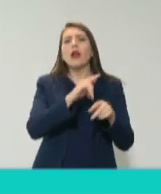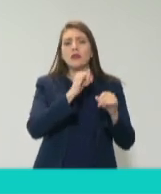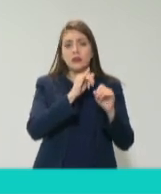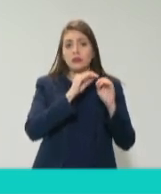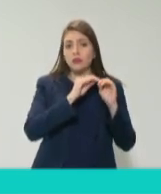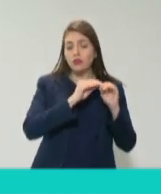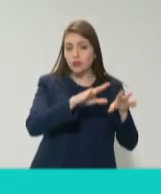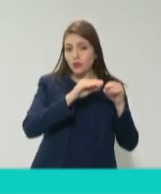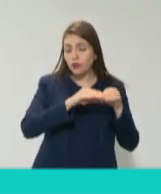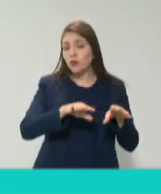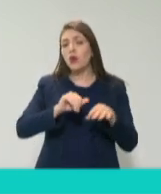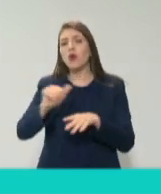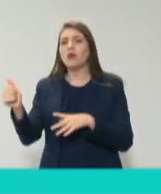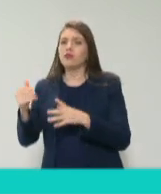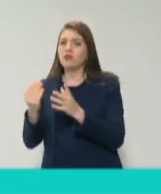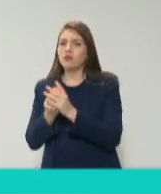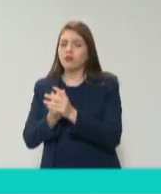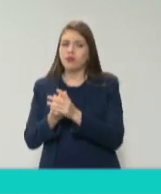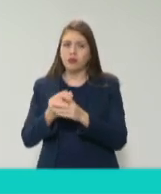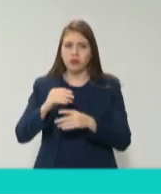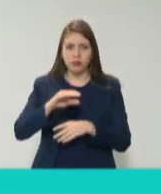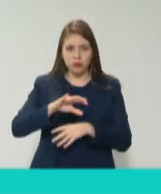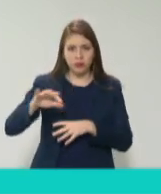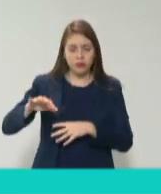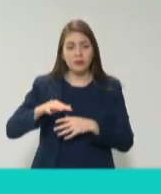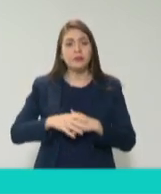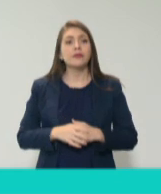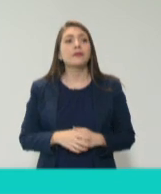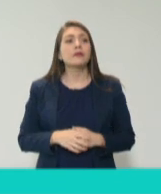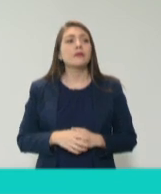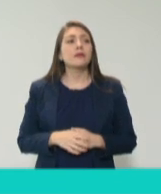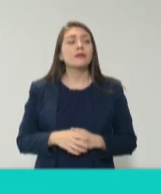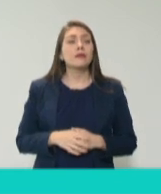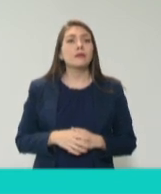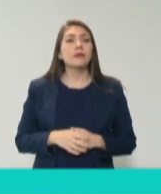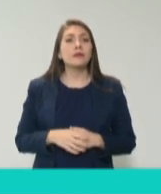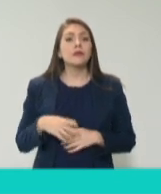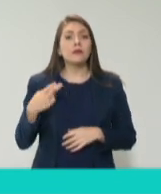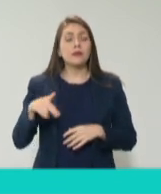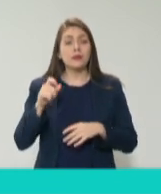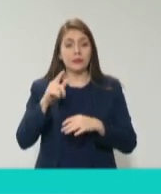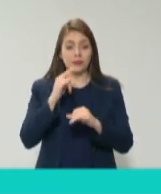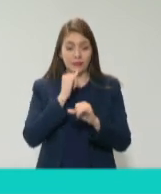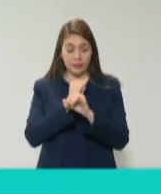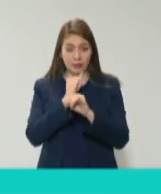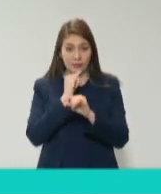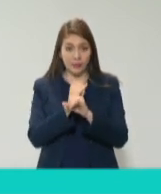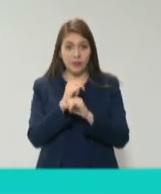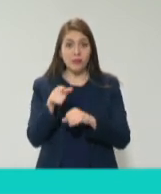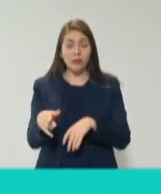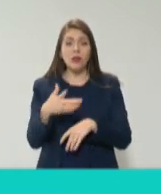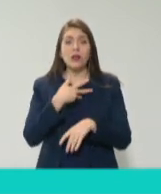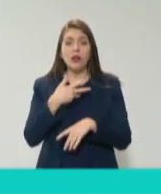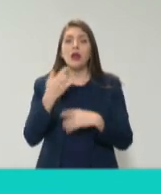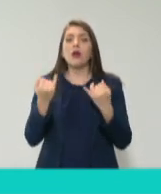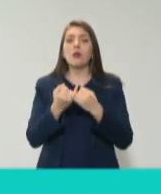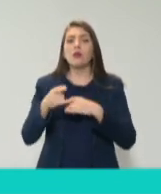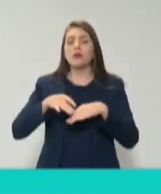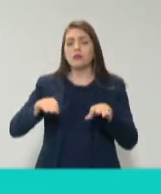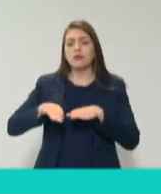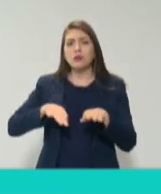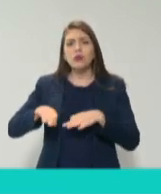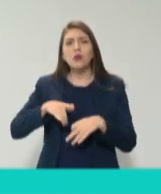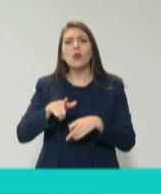Y la plataforma digital nacional también va a tener los servidores públicos que han sido sancionados,